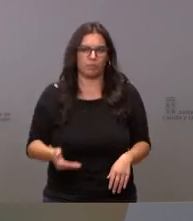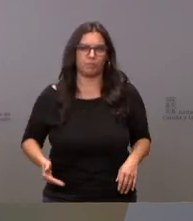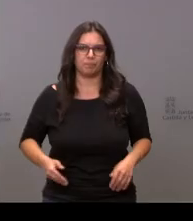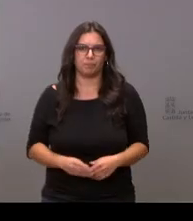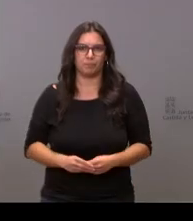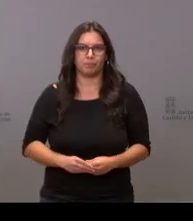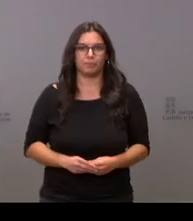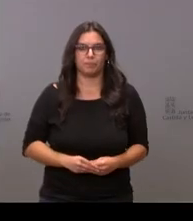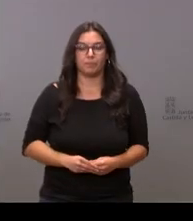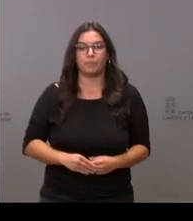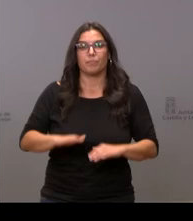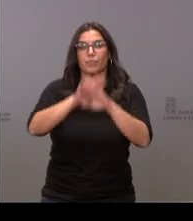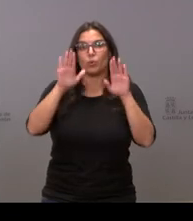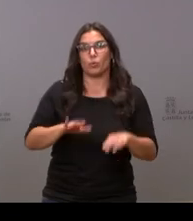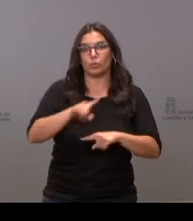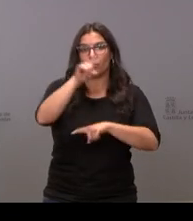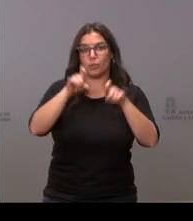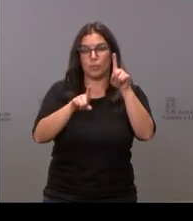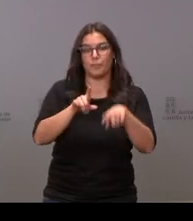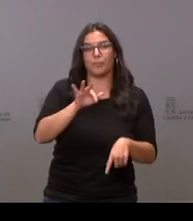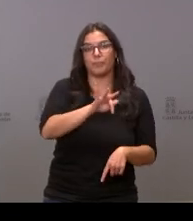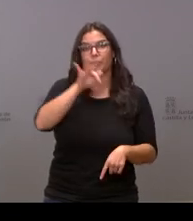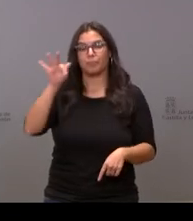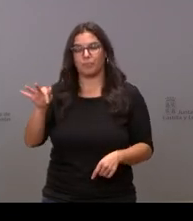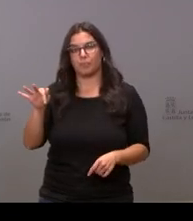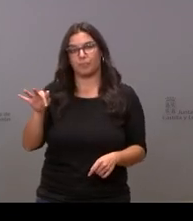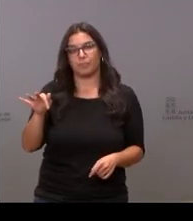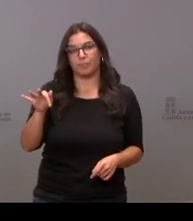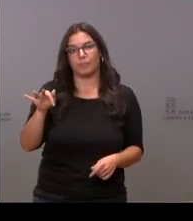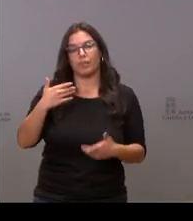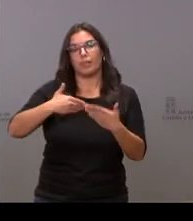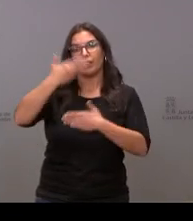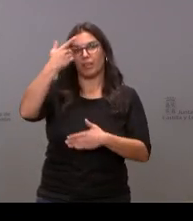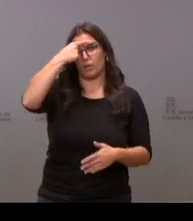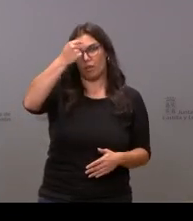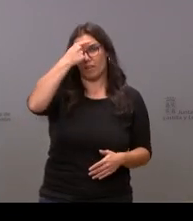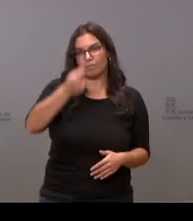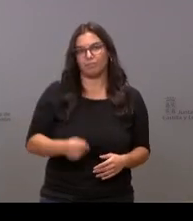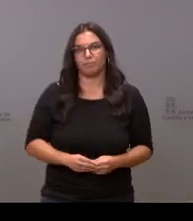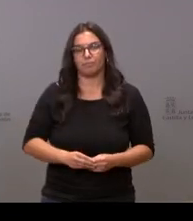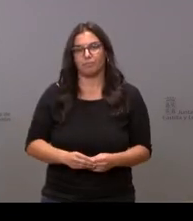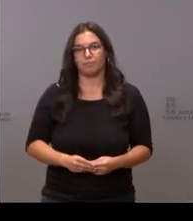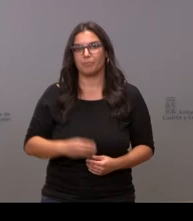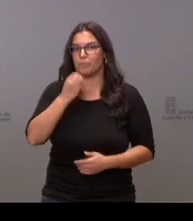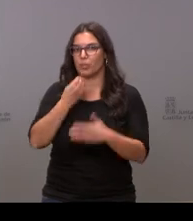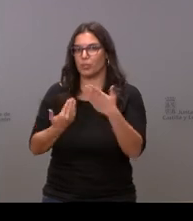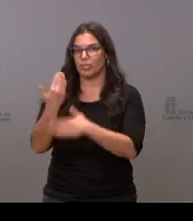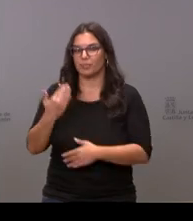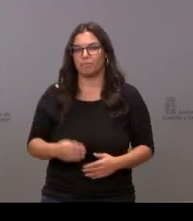Vamos a cerrar este turno de preguntas de hoy con Beatriz Mas en el diario de Ávila adelante buenos días